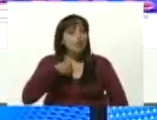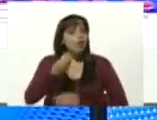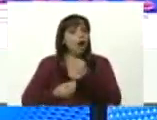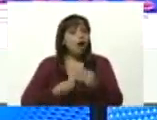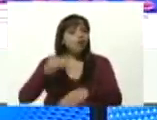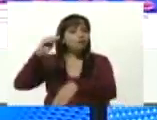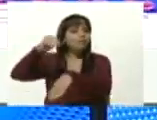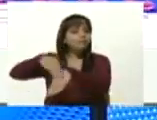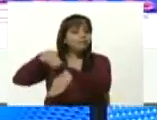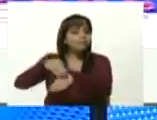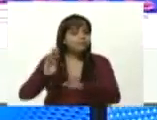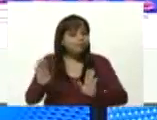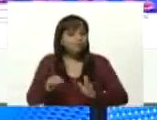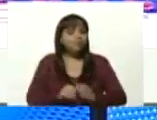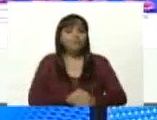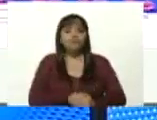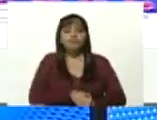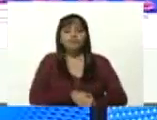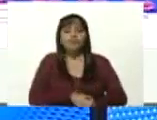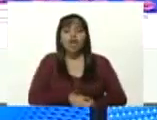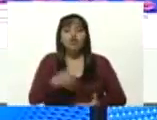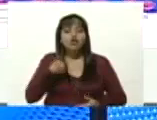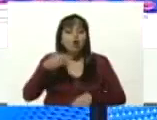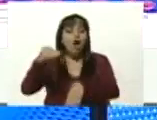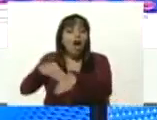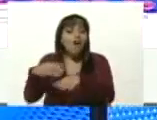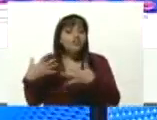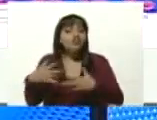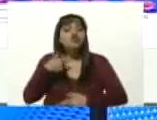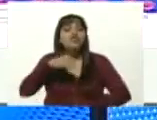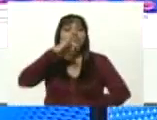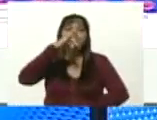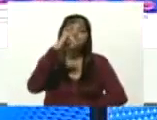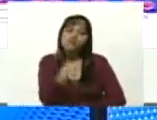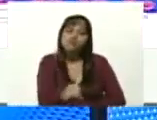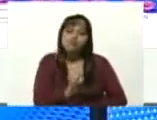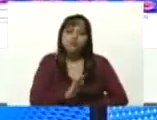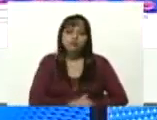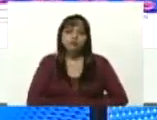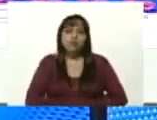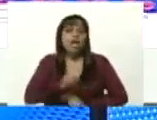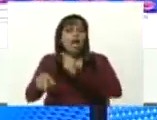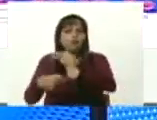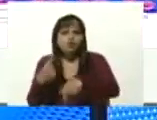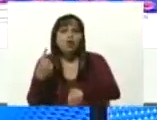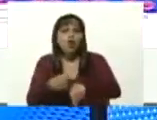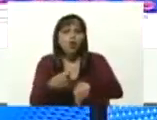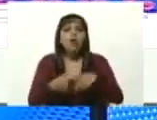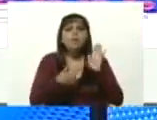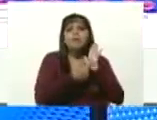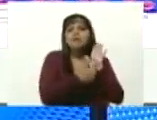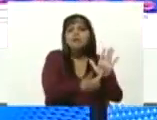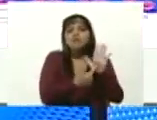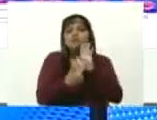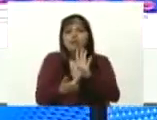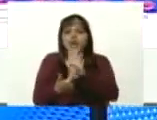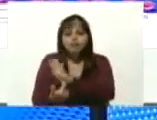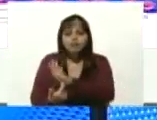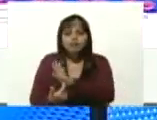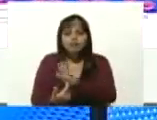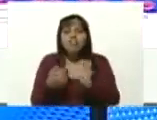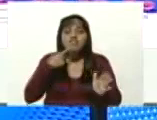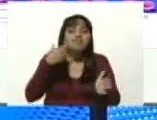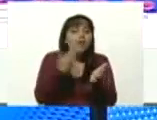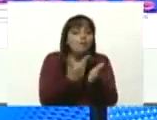apenas hago estas denuncias y en las próximas horas vamos a mostrar las pruebas